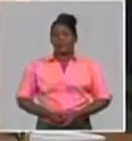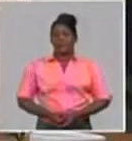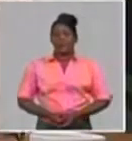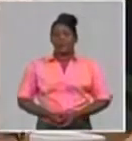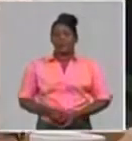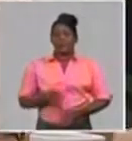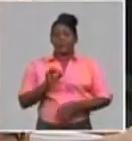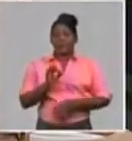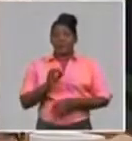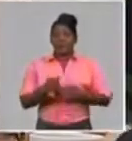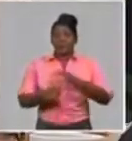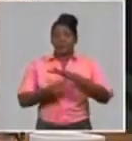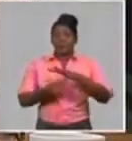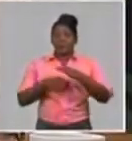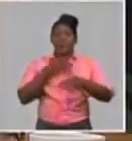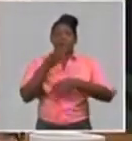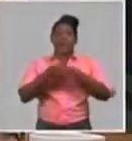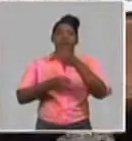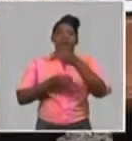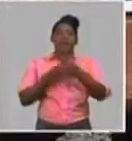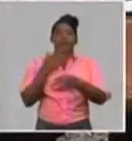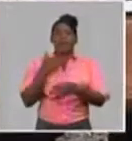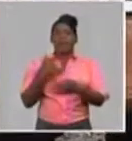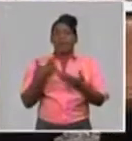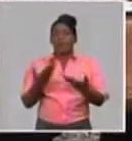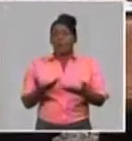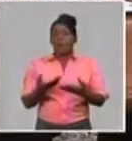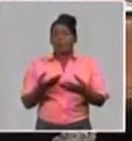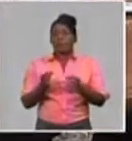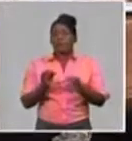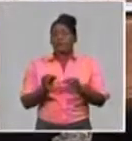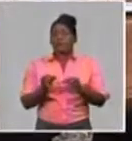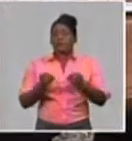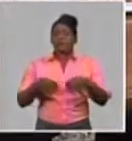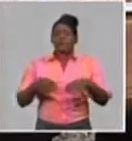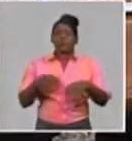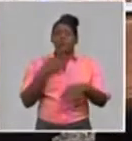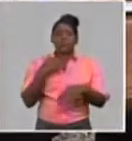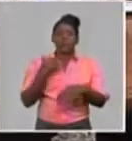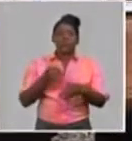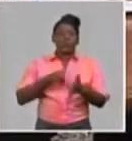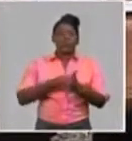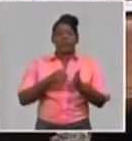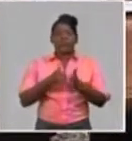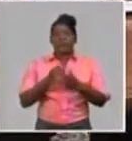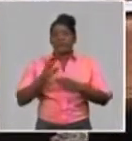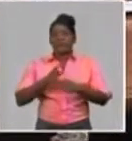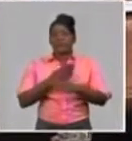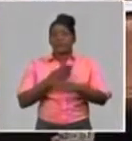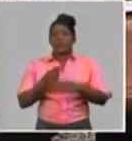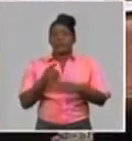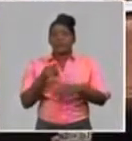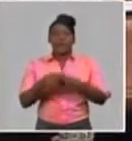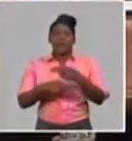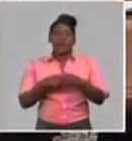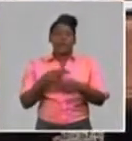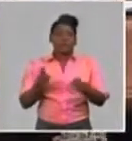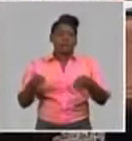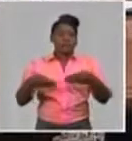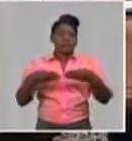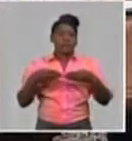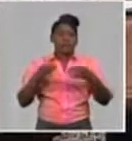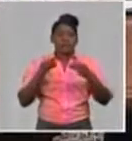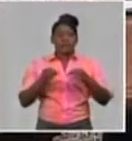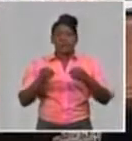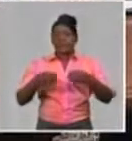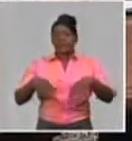Antonio Rodríguez Rodríguez, me gustaría, presidente, que nos hablara precisamente de cómo cerró esta etapa de enfrentamiento